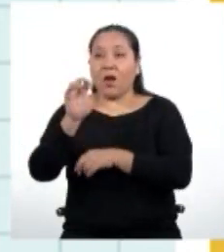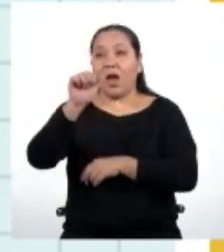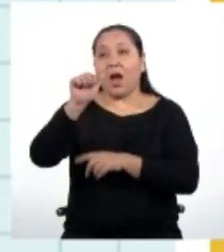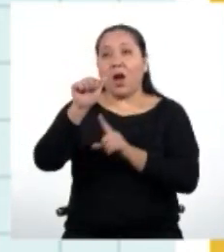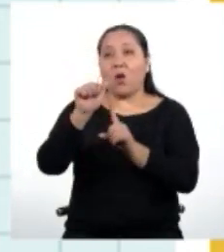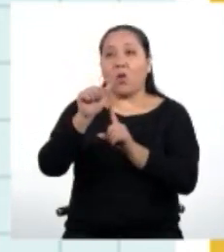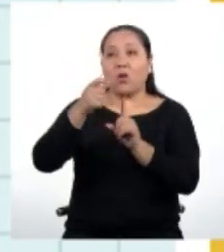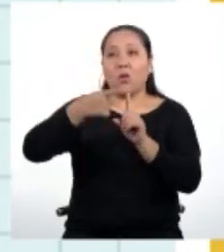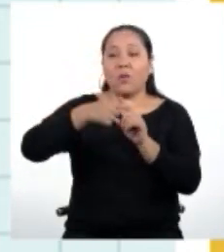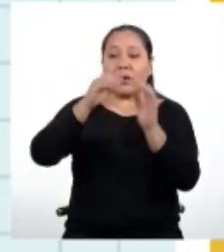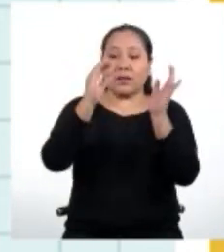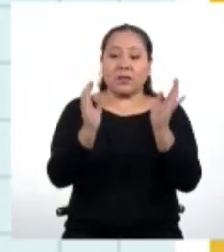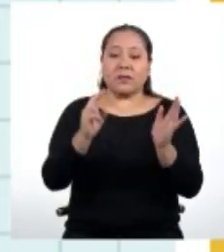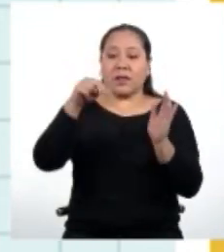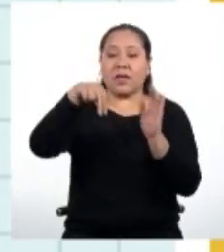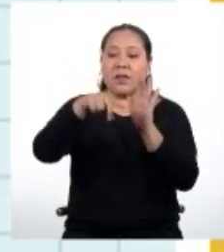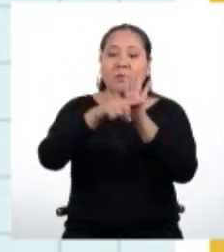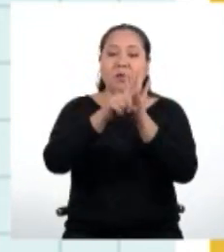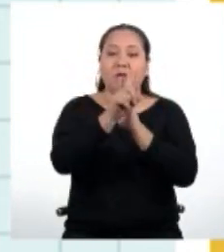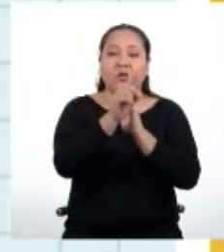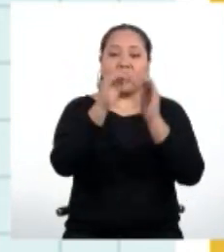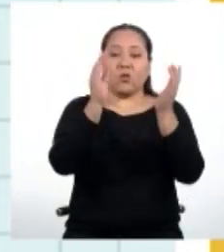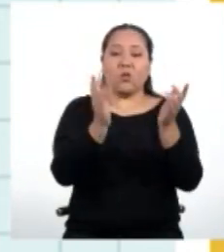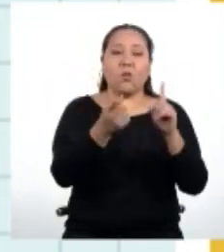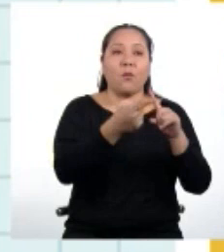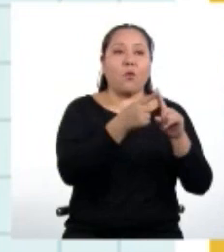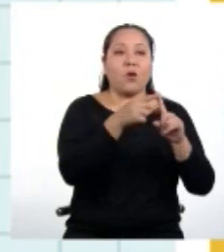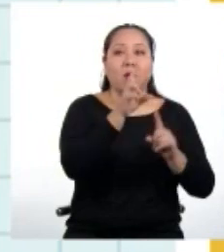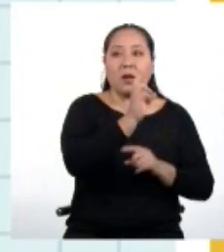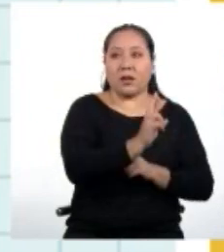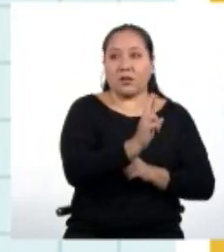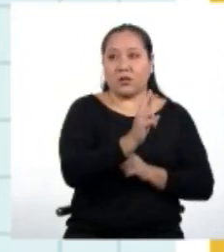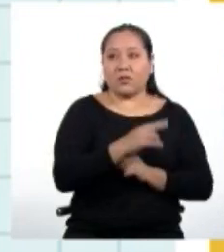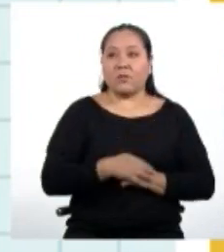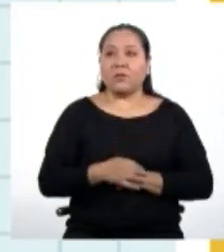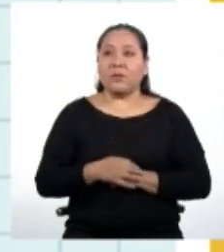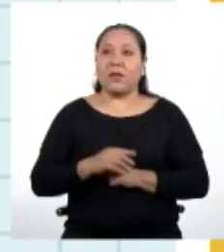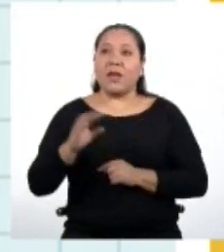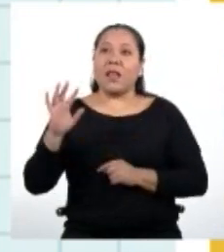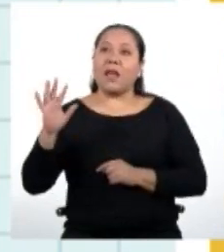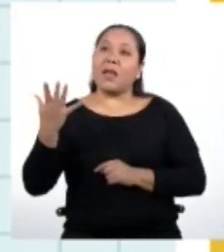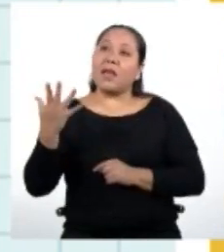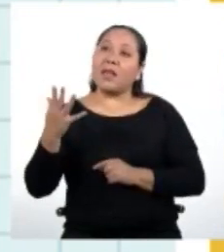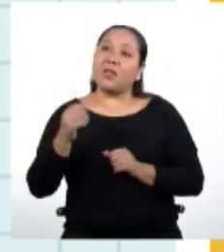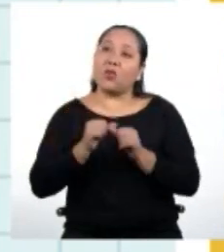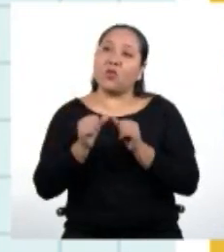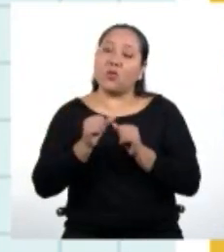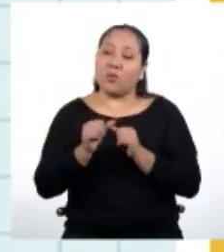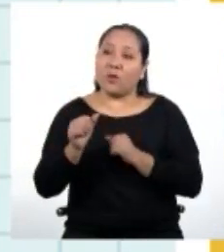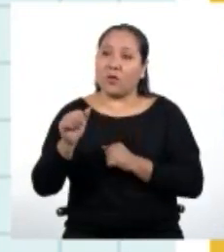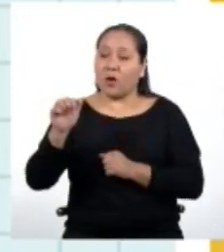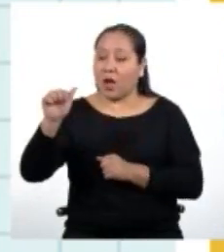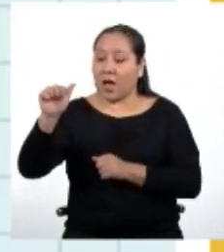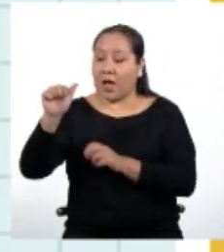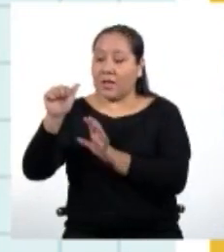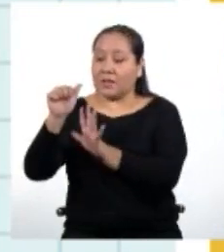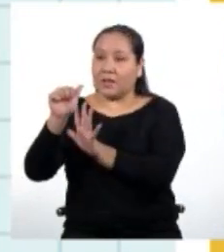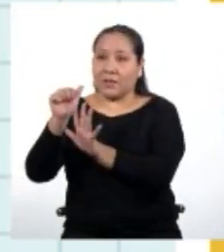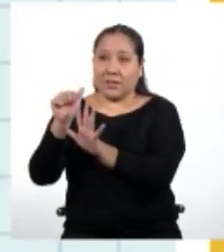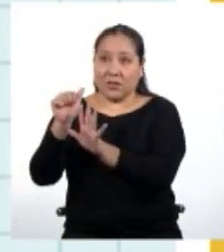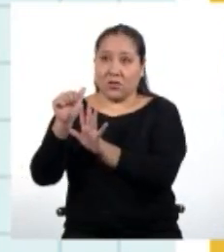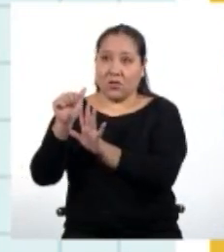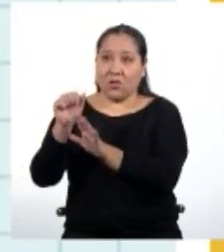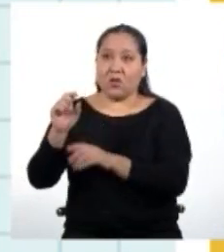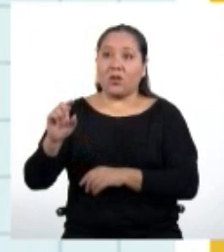más n menos 1, por la razón. Donde el quinto término, a sub 5, es igual